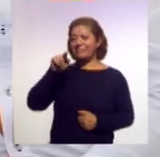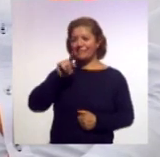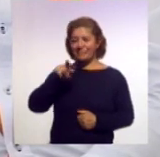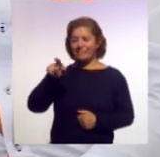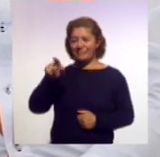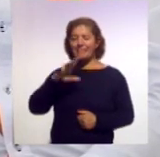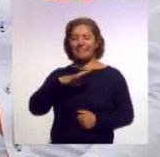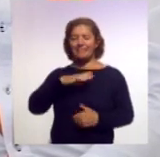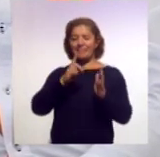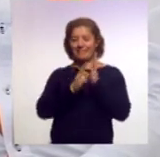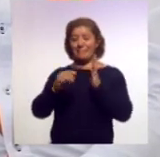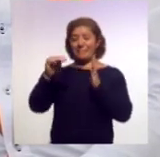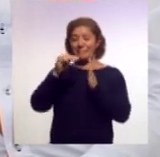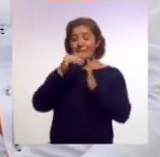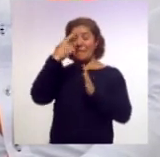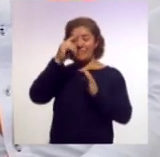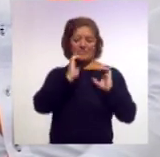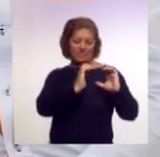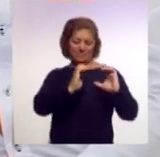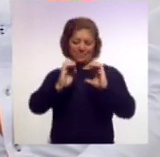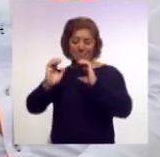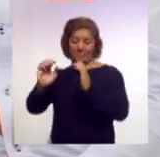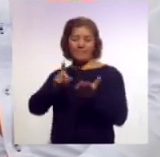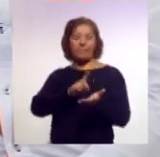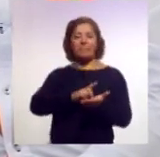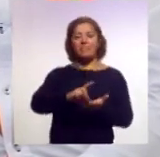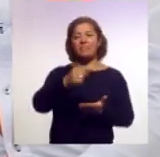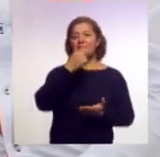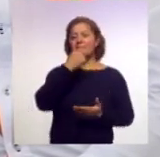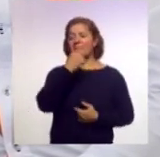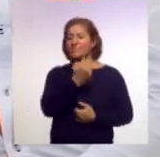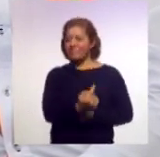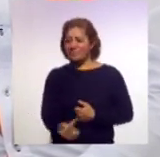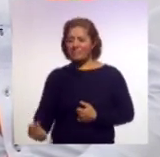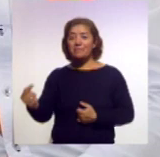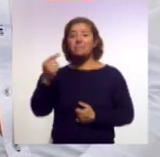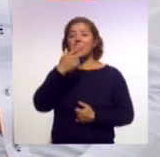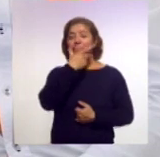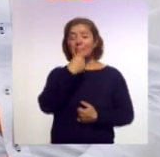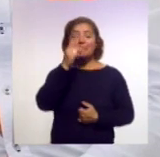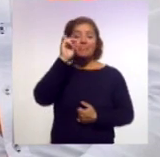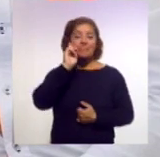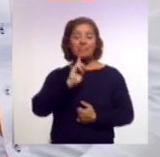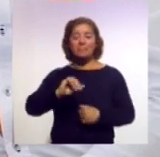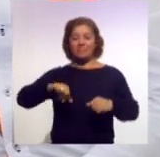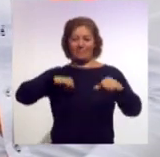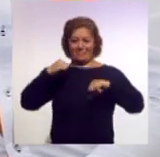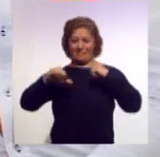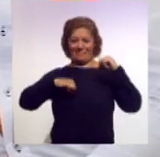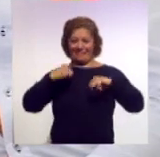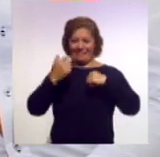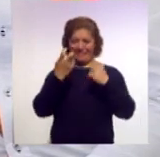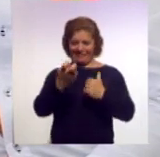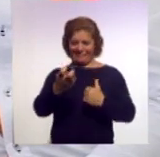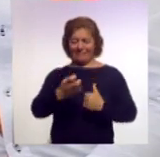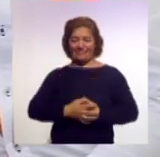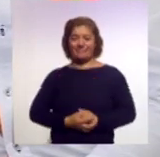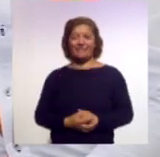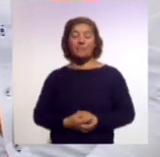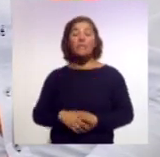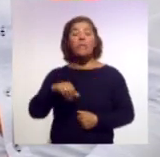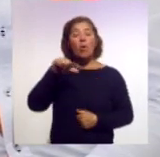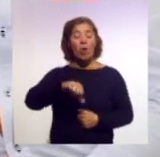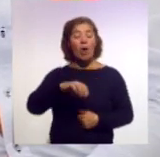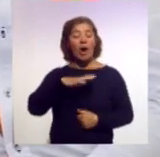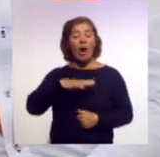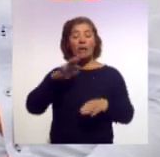Departamento de Protección y Restitución de los Derechos de las Niñas, Niños y Adolescentes. Y el día que hoy, bueno, tenemos un